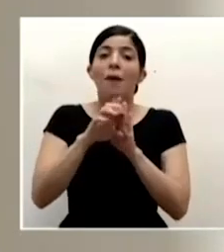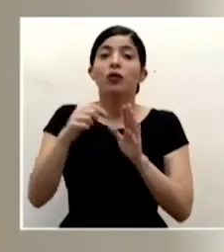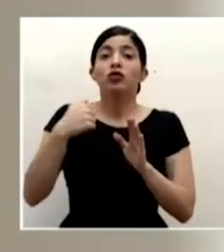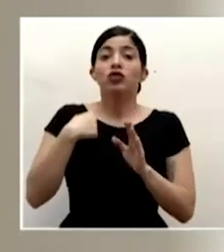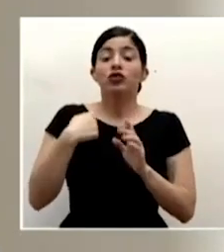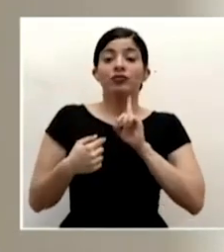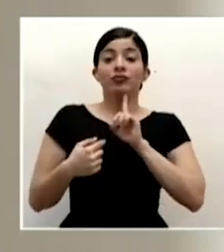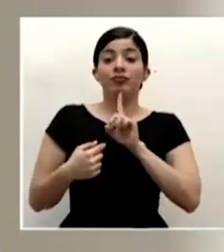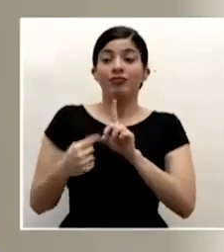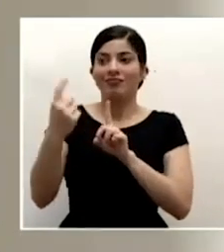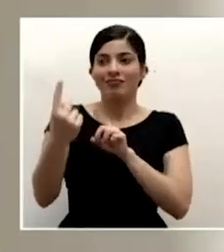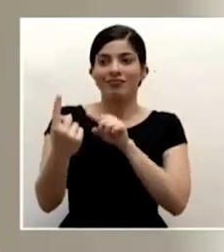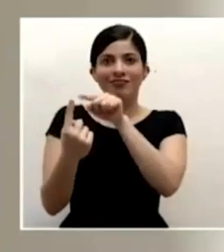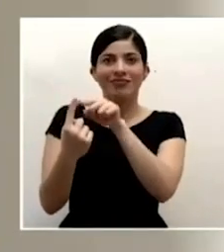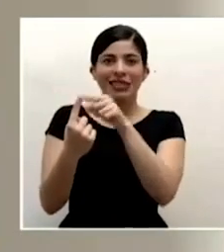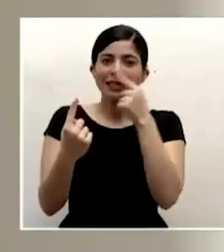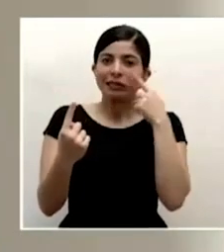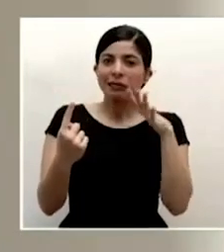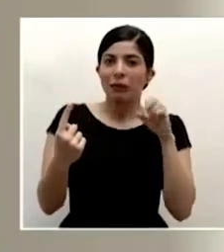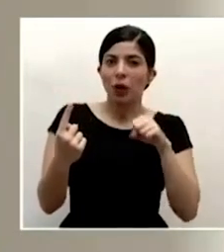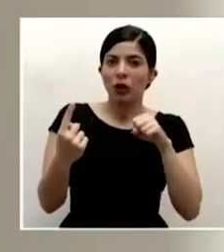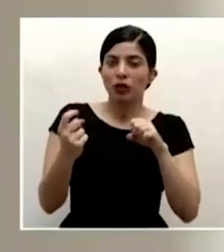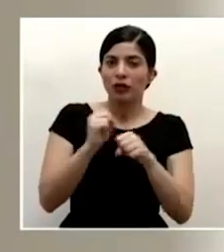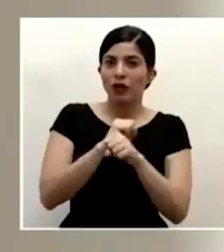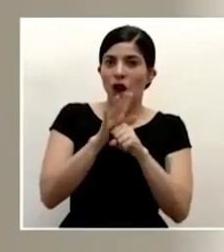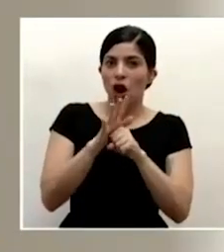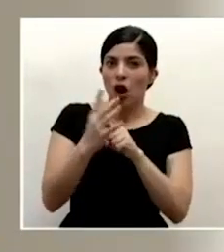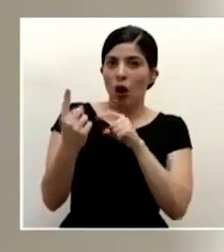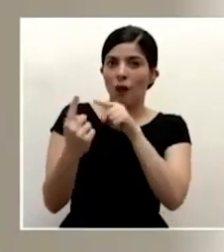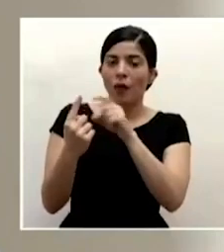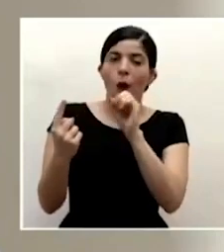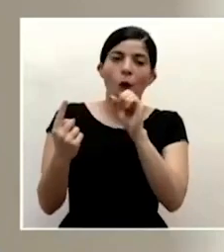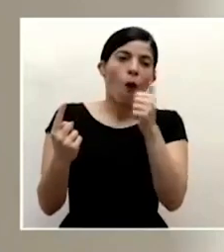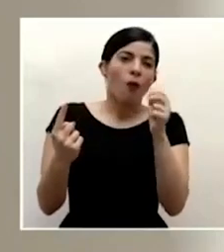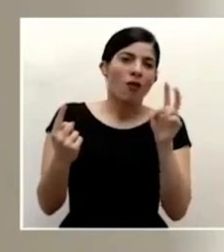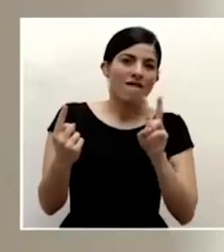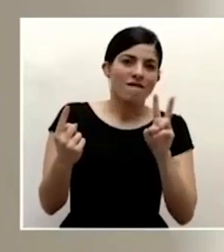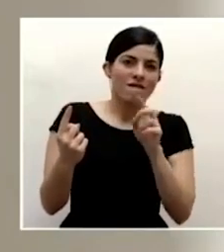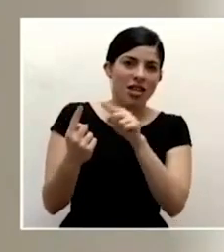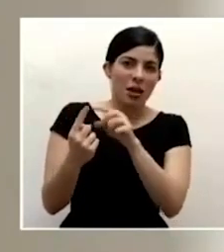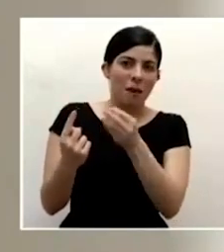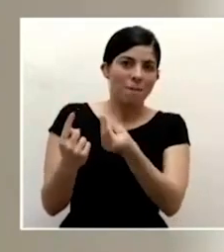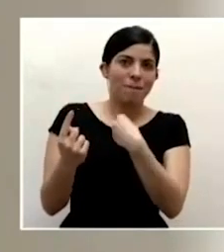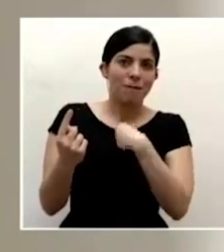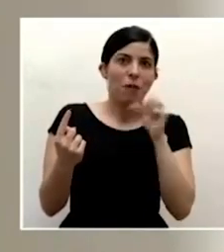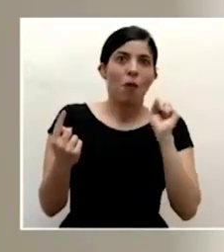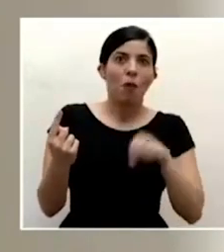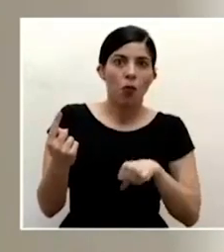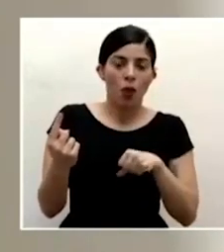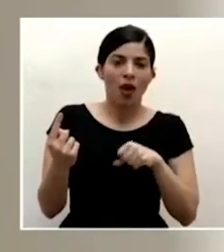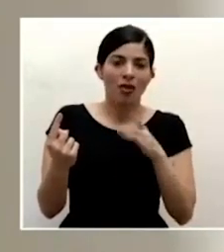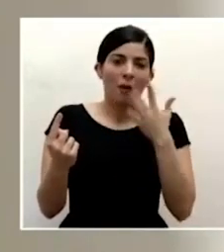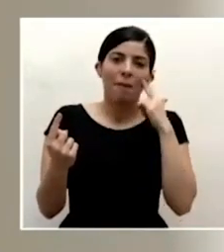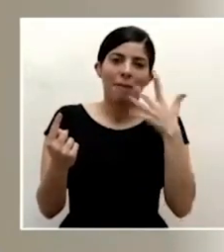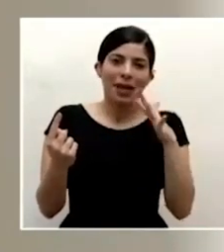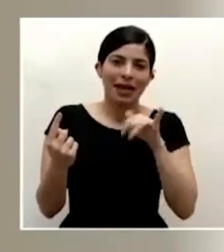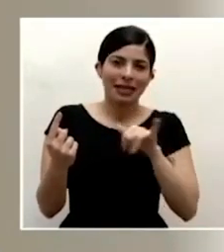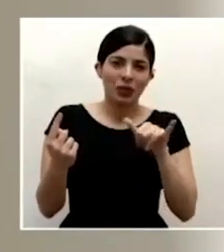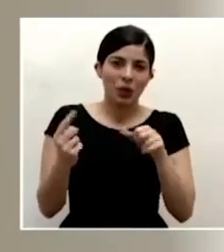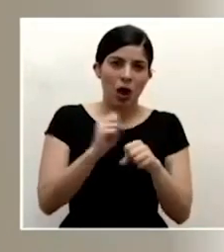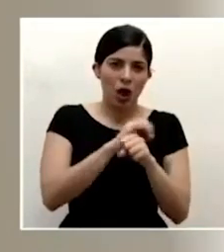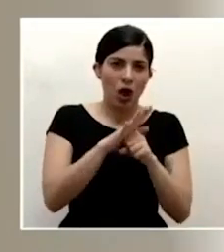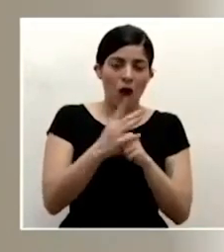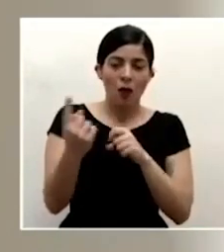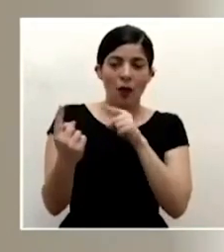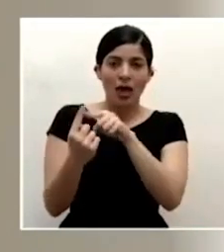paciente sospechoso por COVID-19 o por eventualmente otro virus que sea altamente transmisible con un perfil como el de COVID o que